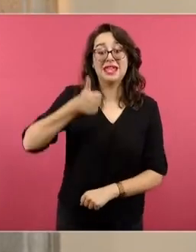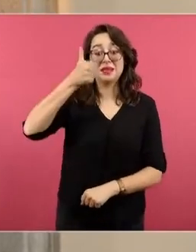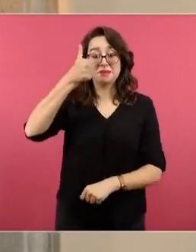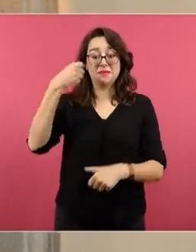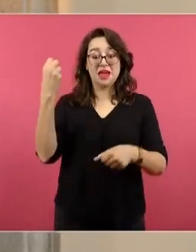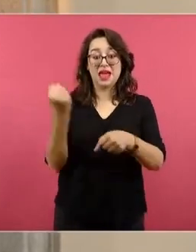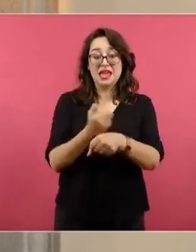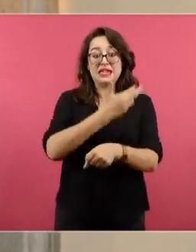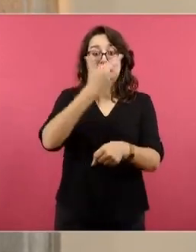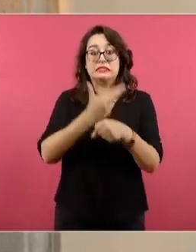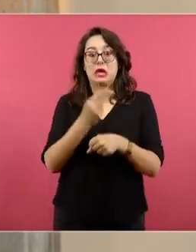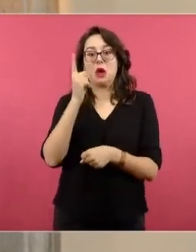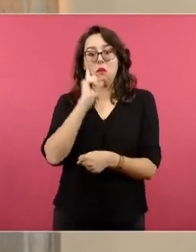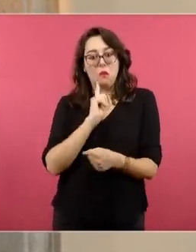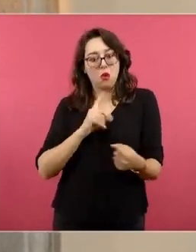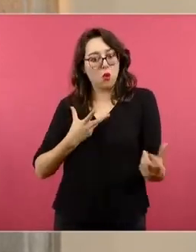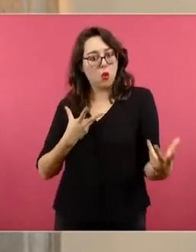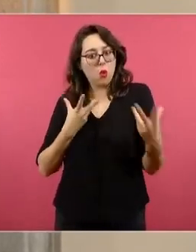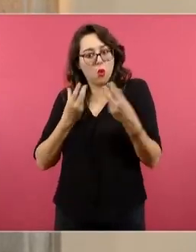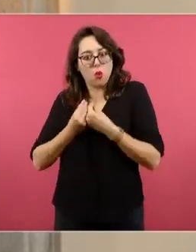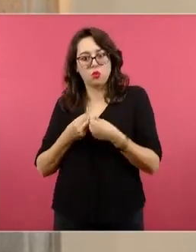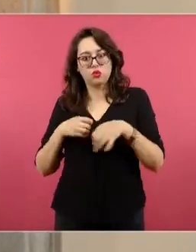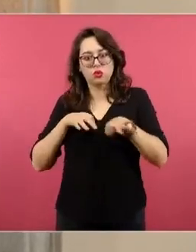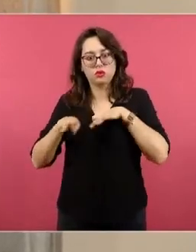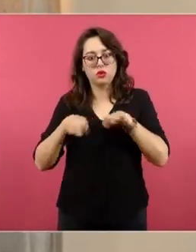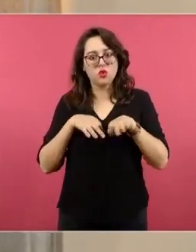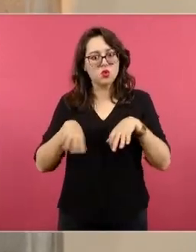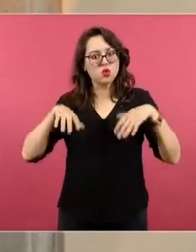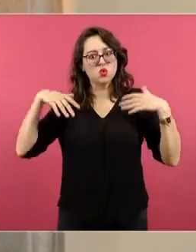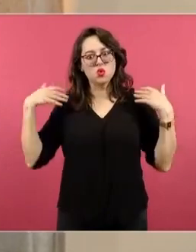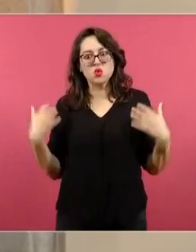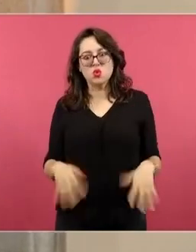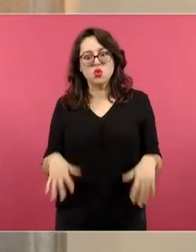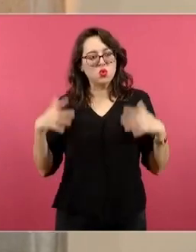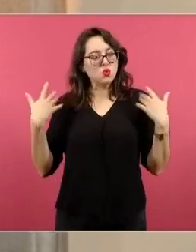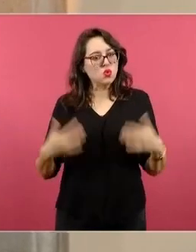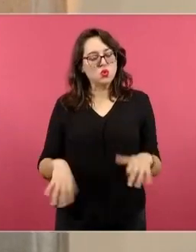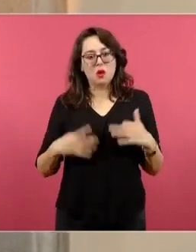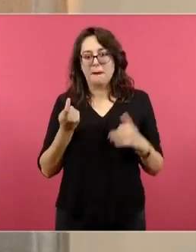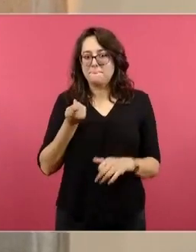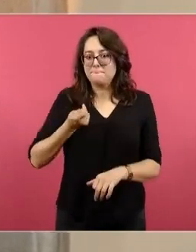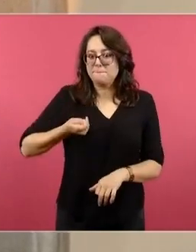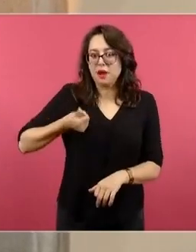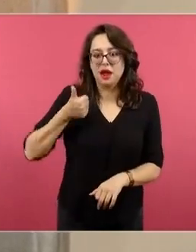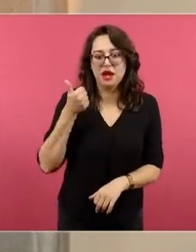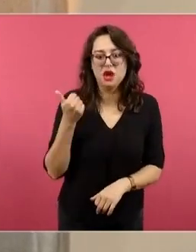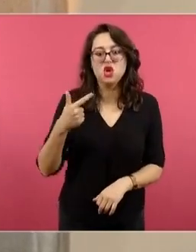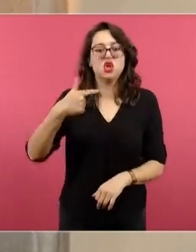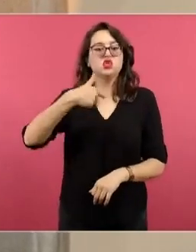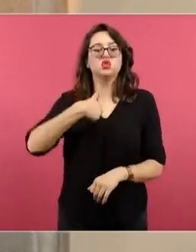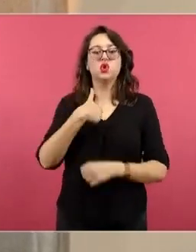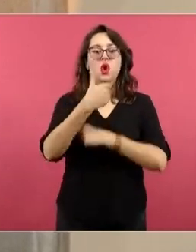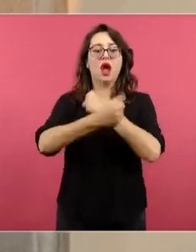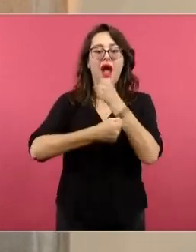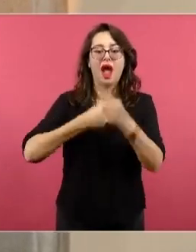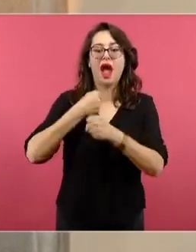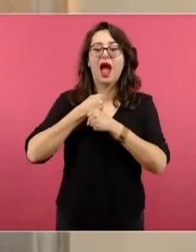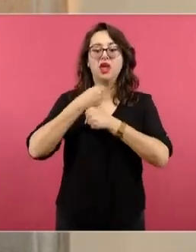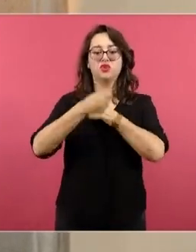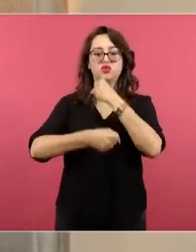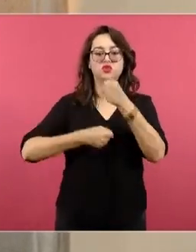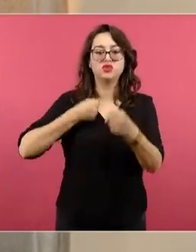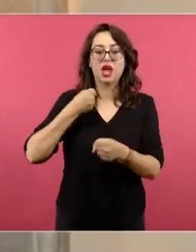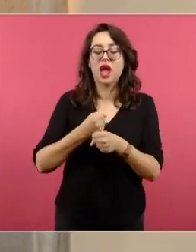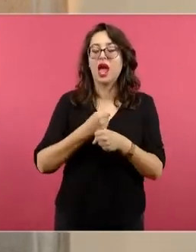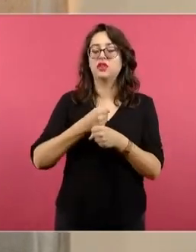público en general. De verdad, yo tengo años, años en este negocio de ser docente y ver por el interés superior de la